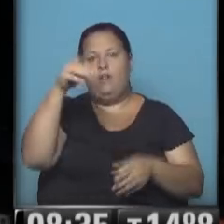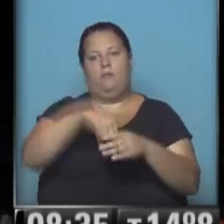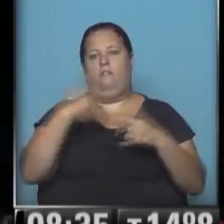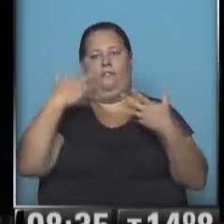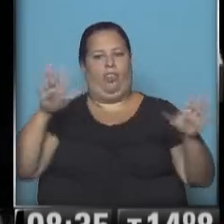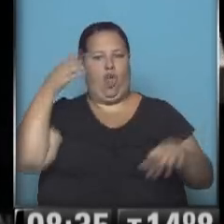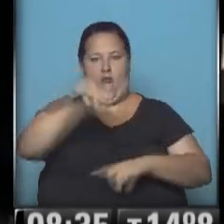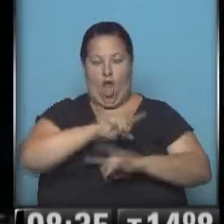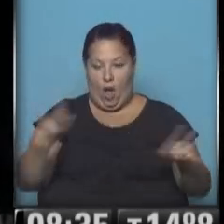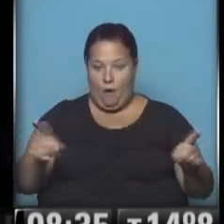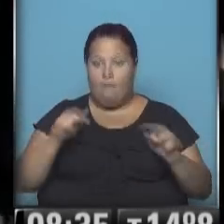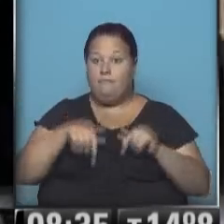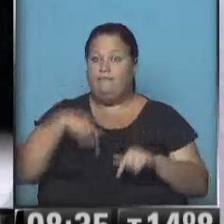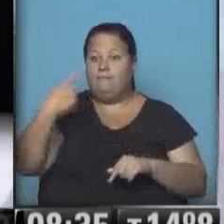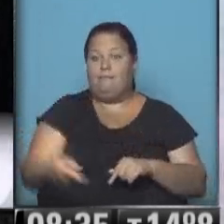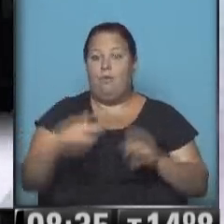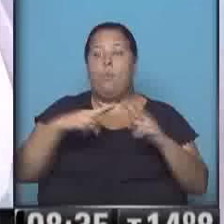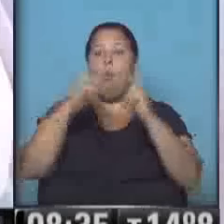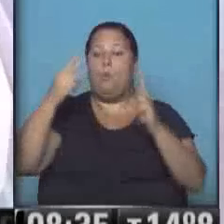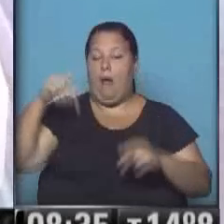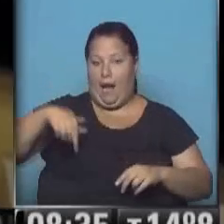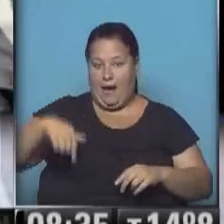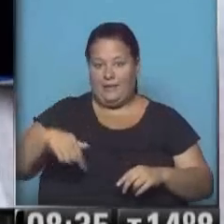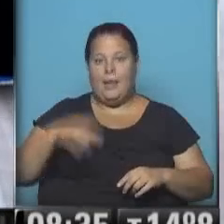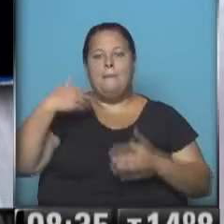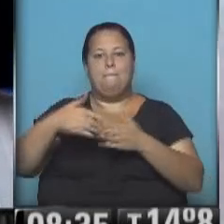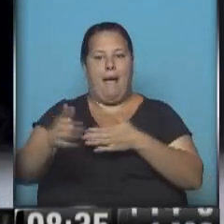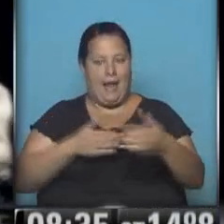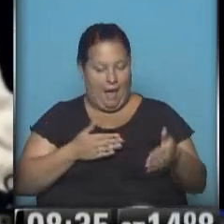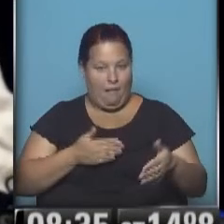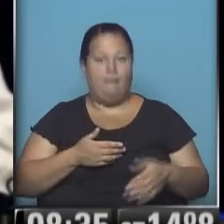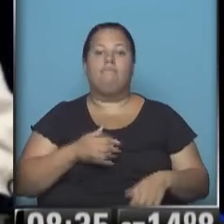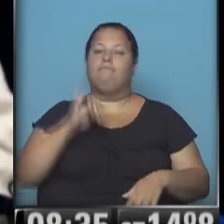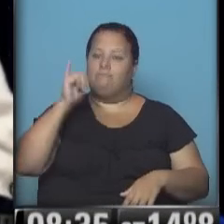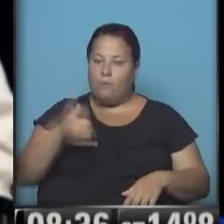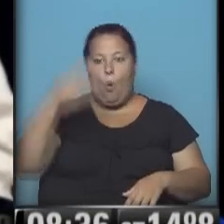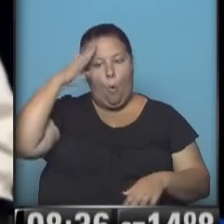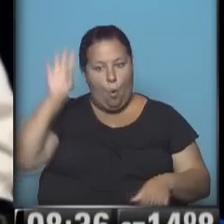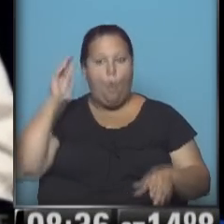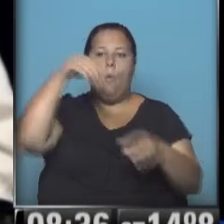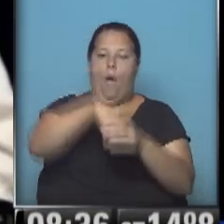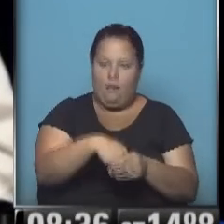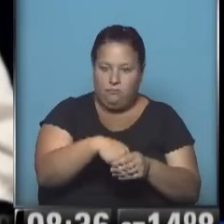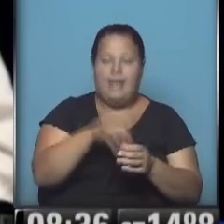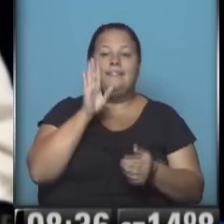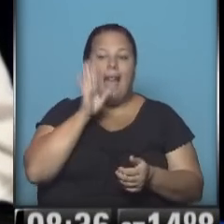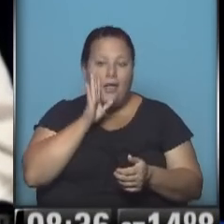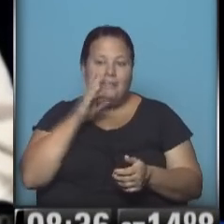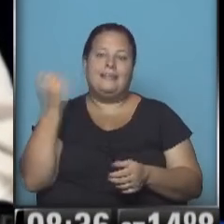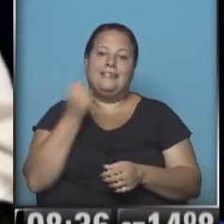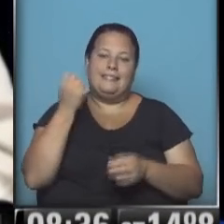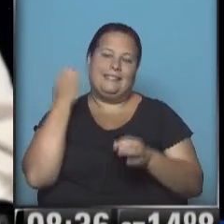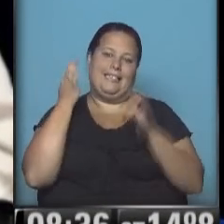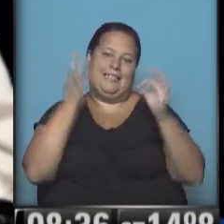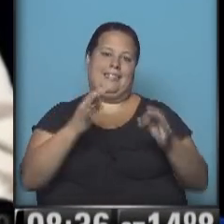ir nadie. Y esta es la próxima cumbre, la cumbre de Panamá. Efectivamente, con Cuba, Estados Unidos intentaba